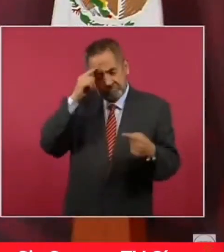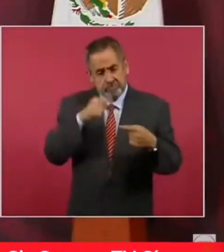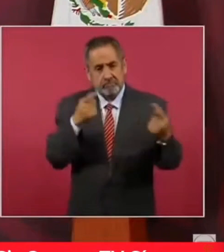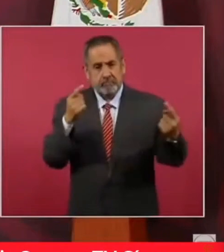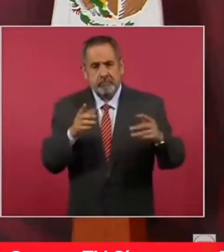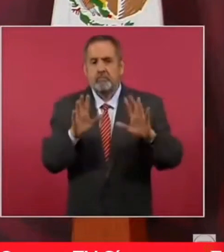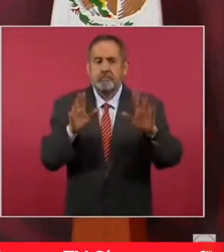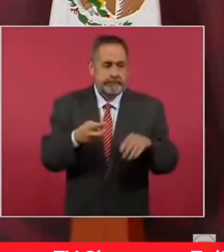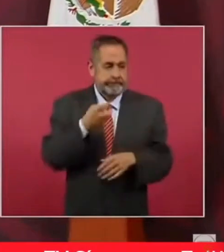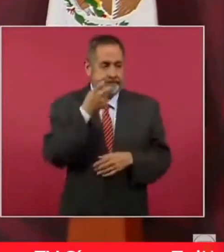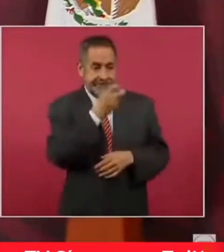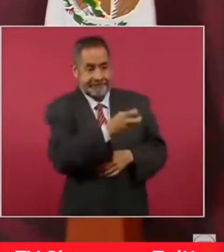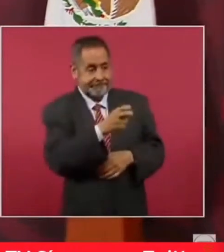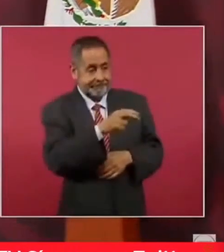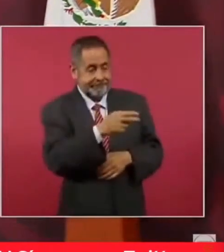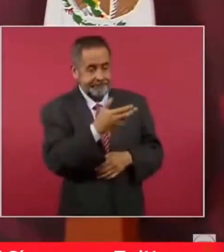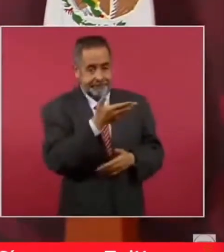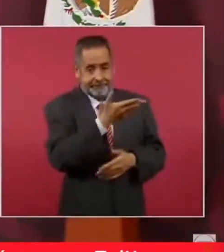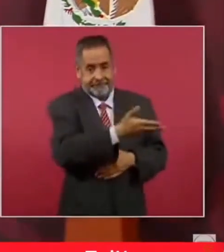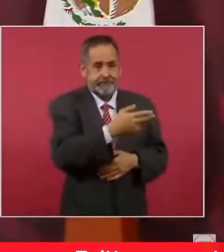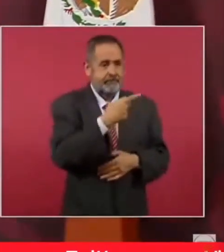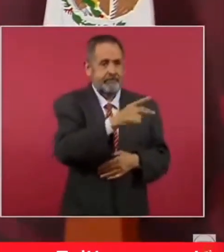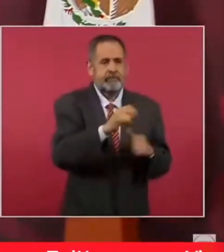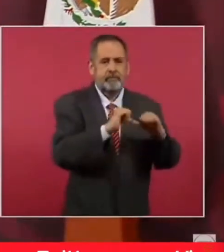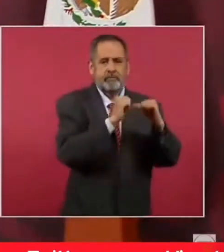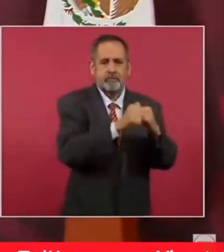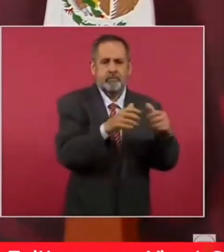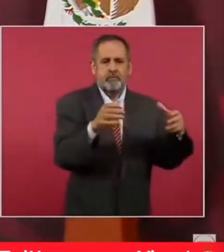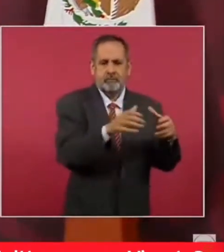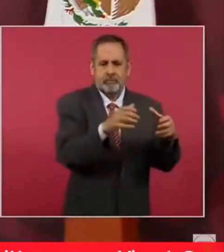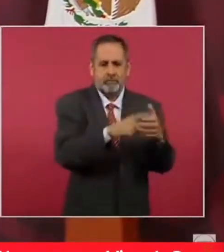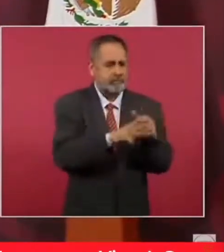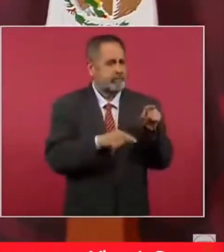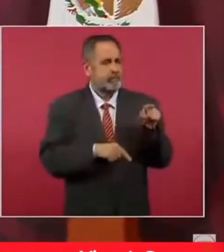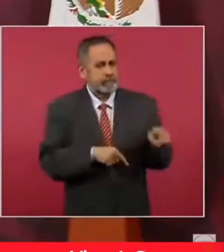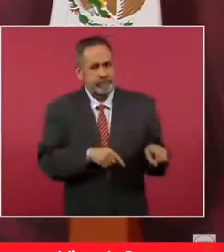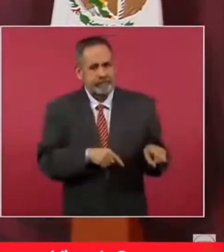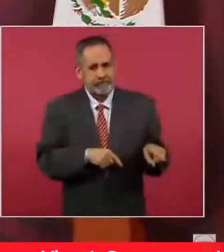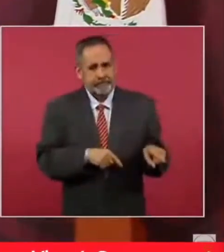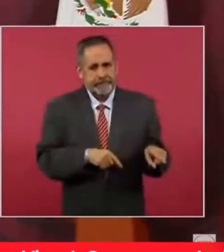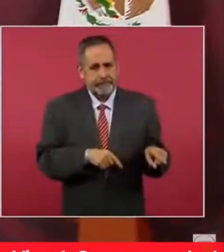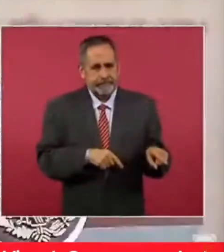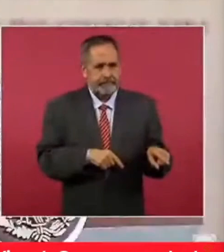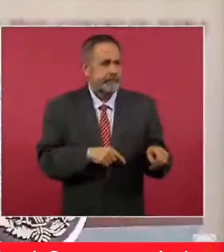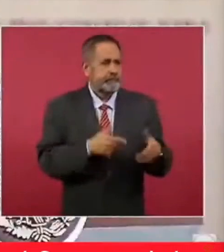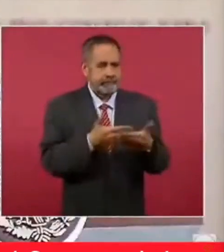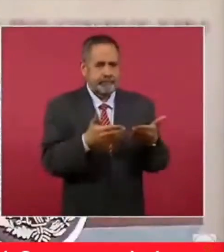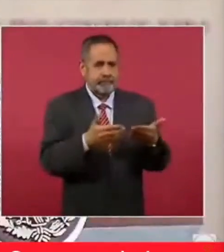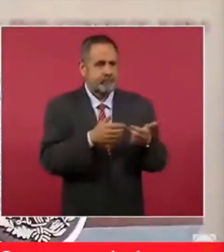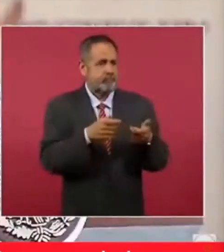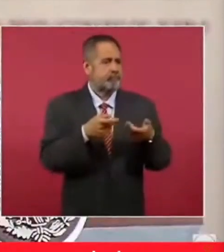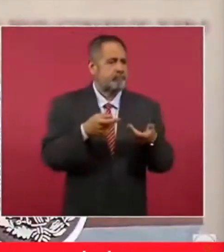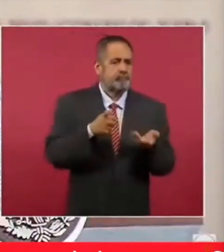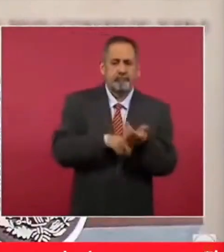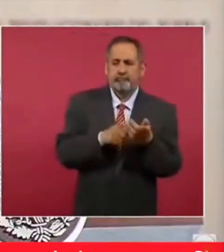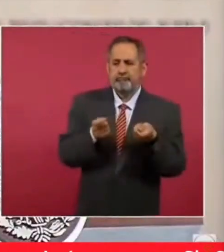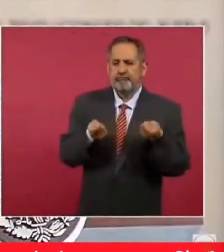este señor y a su organización, que es la que ahora articula